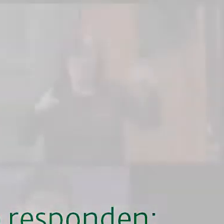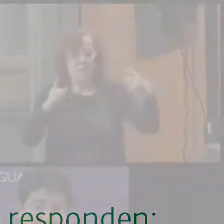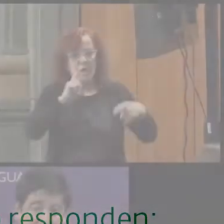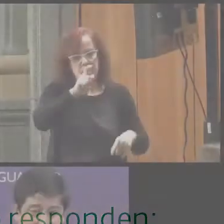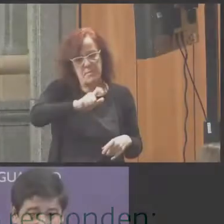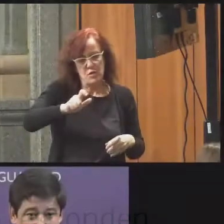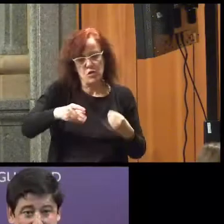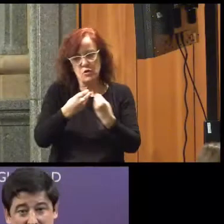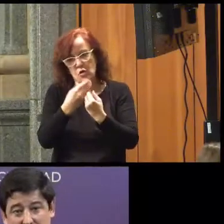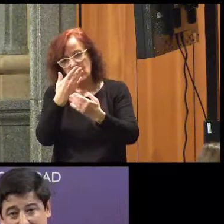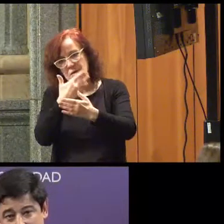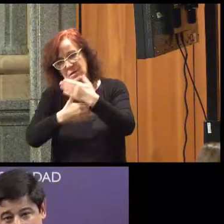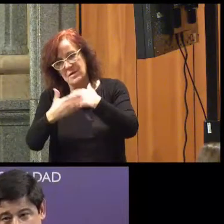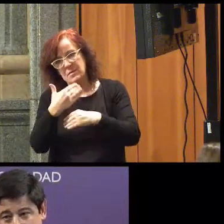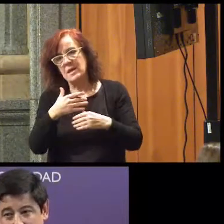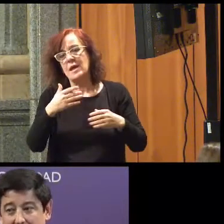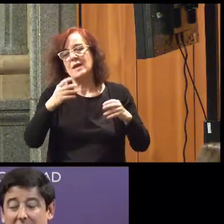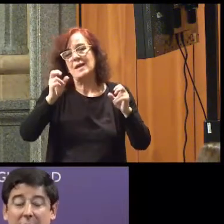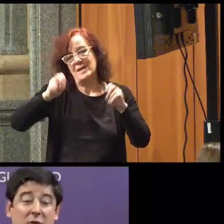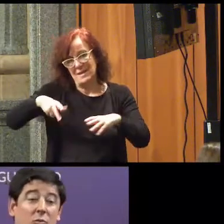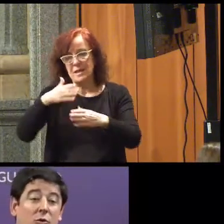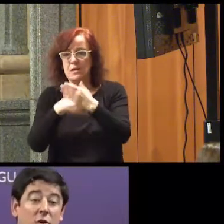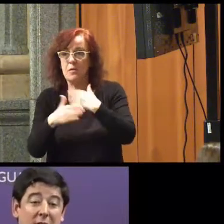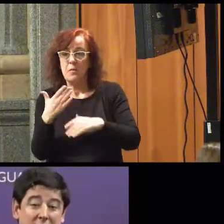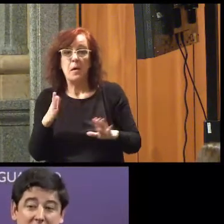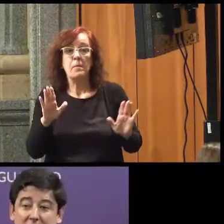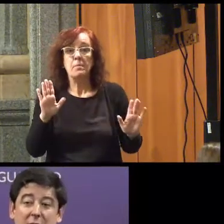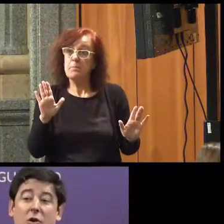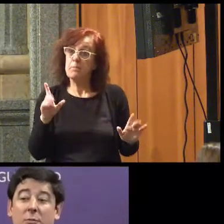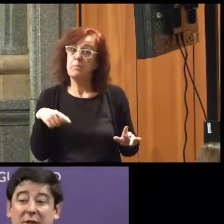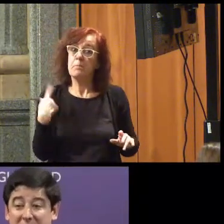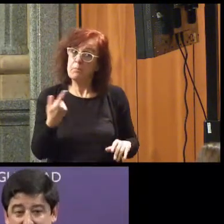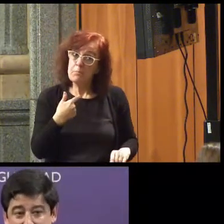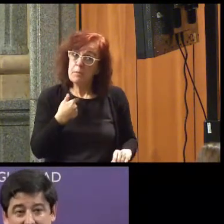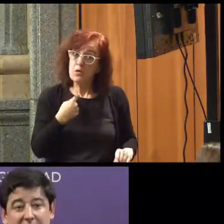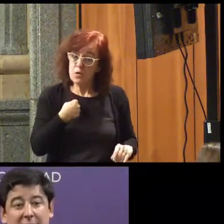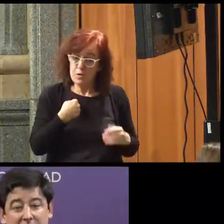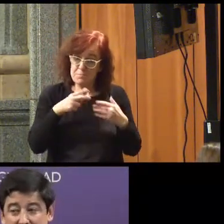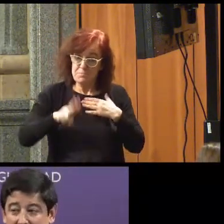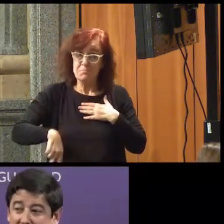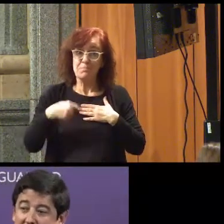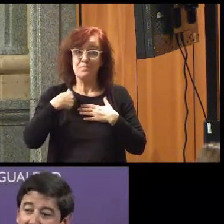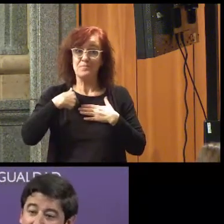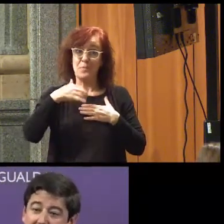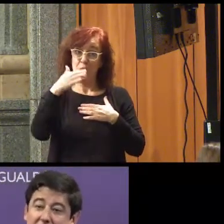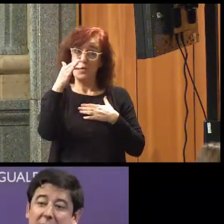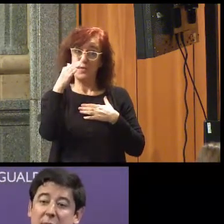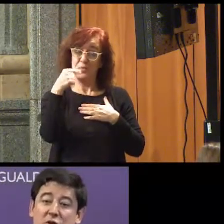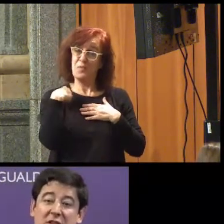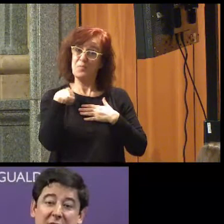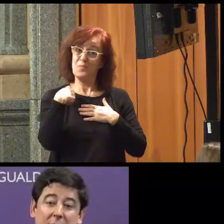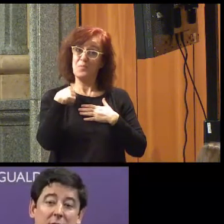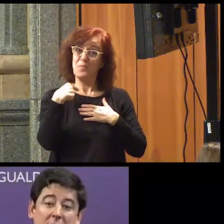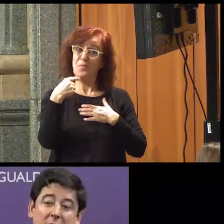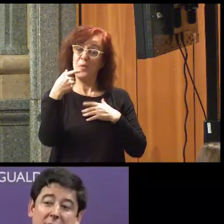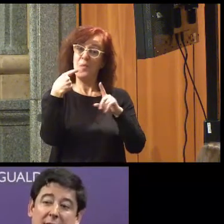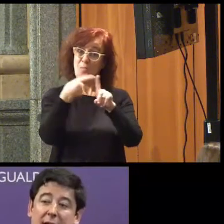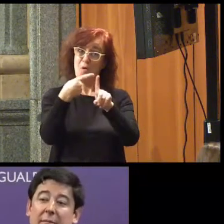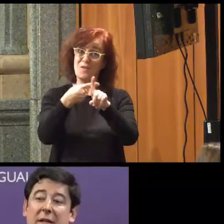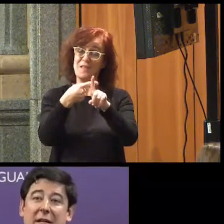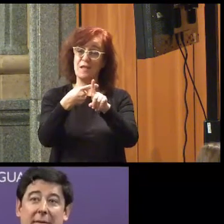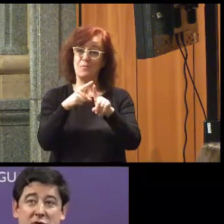personas con discapacidad y personas sin discapacidad. Pero como uno es optimista, pues cree positivo